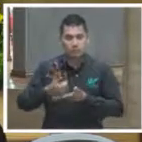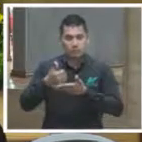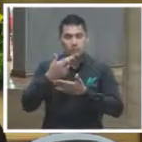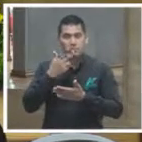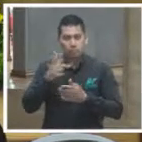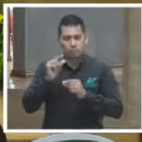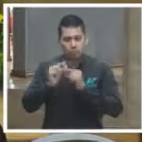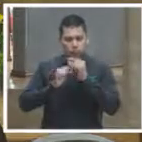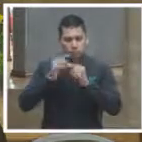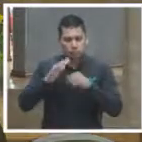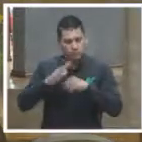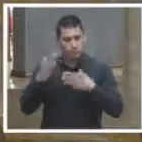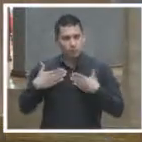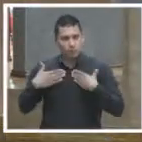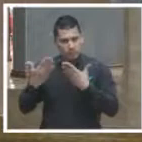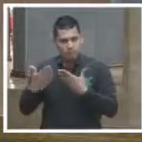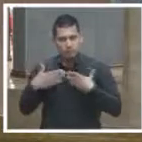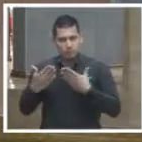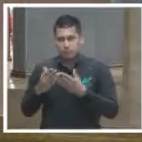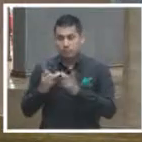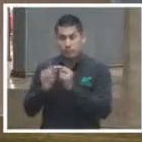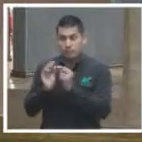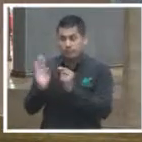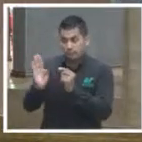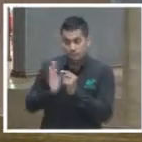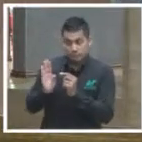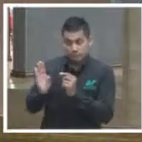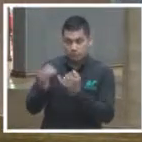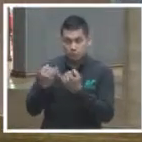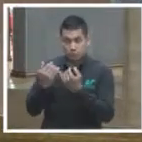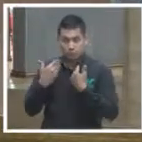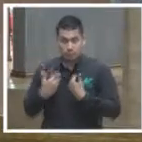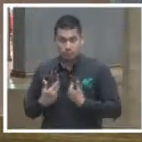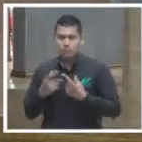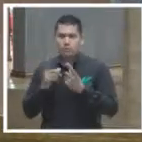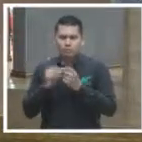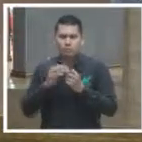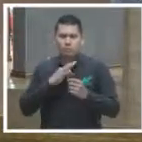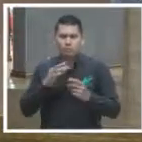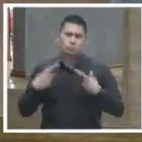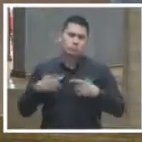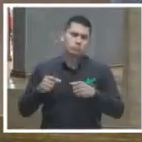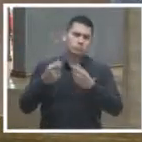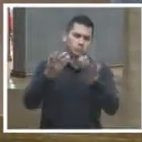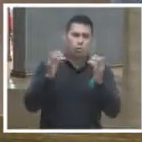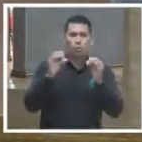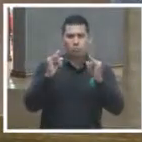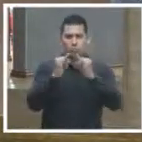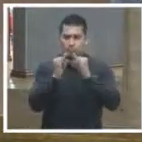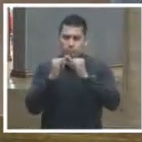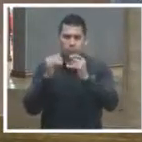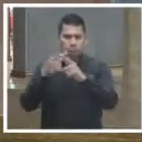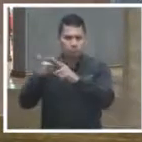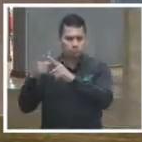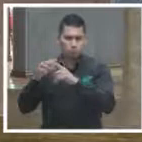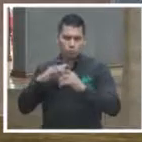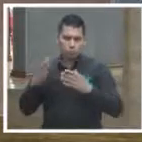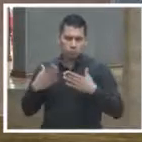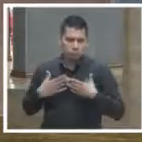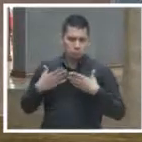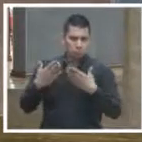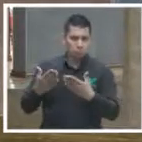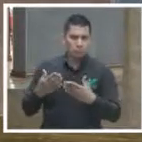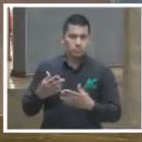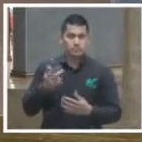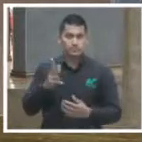confianza no sólo interpersonal sino también pública o hacia las instituciones y se encontró que el nivel